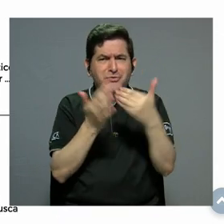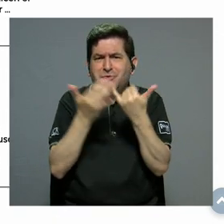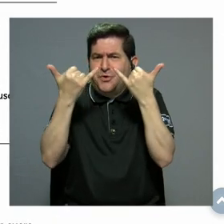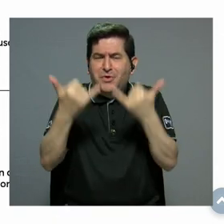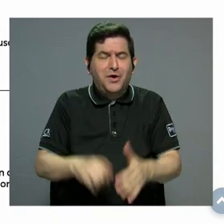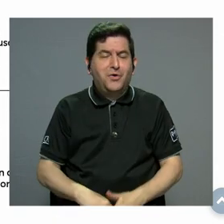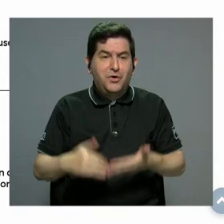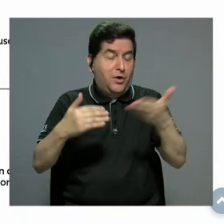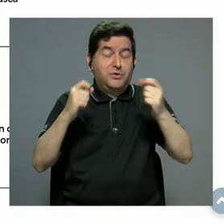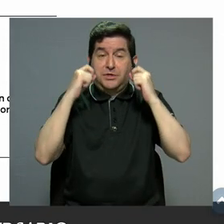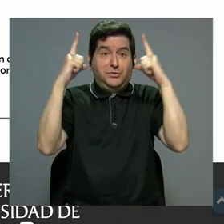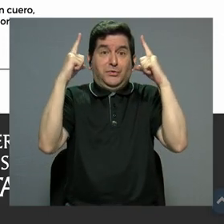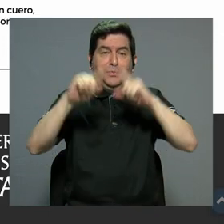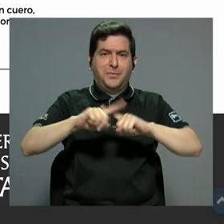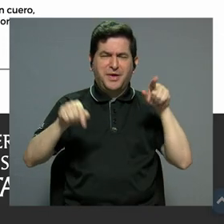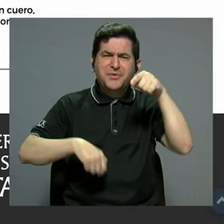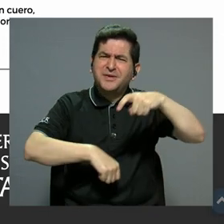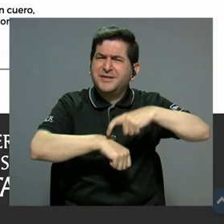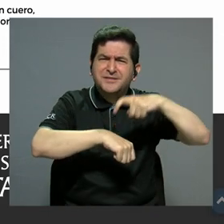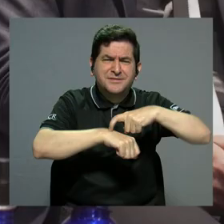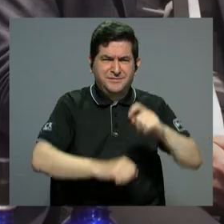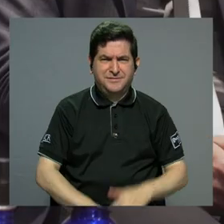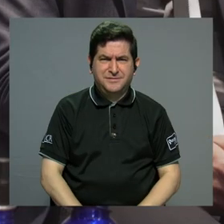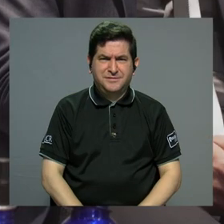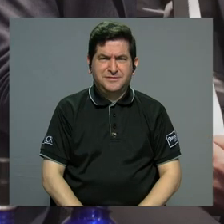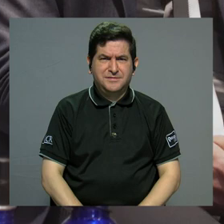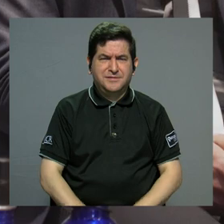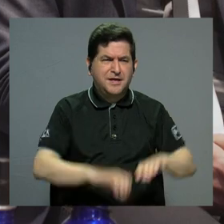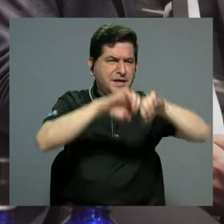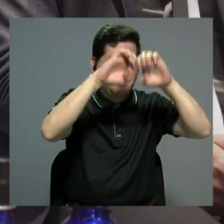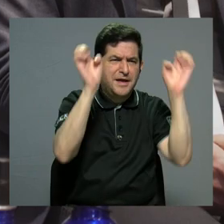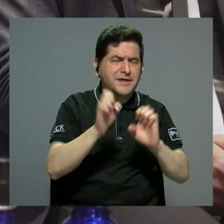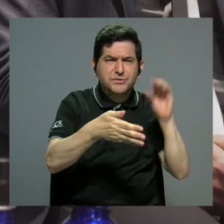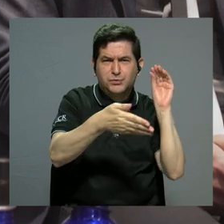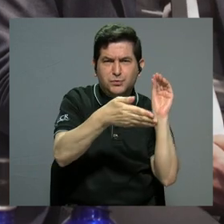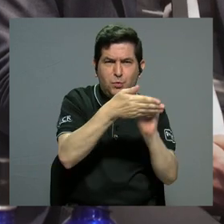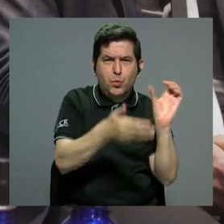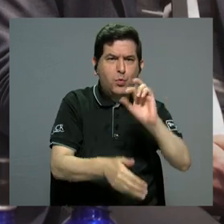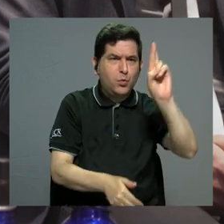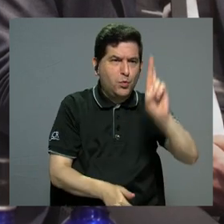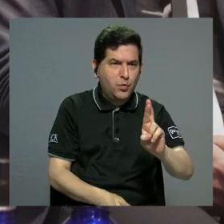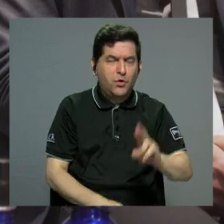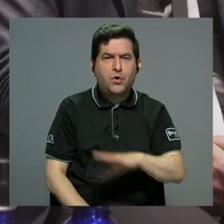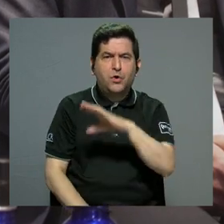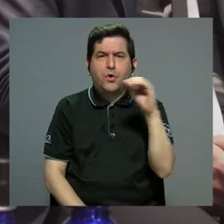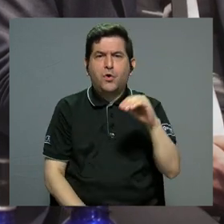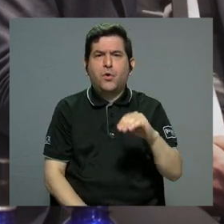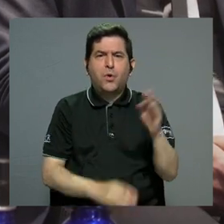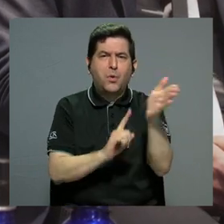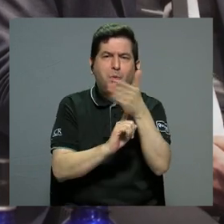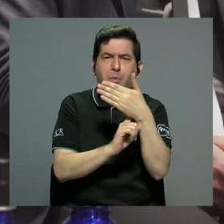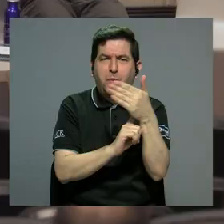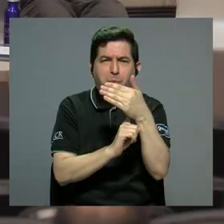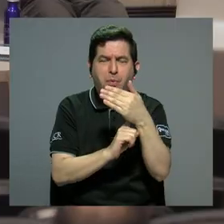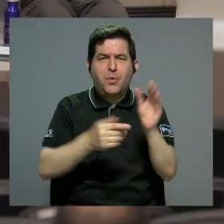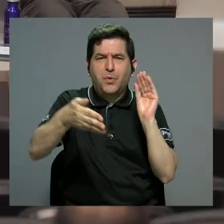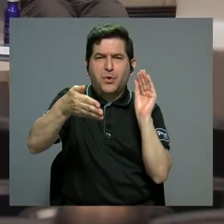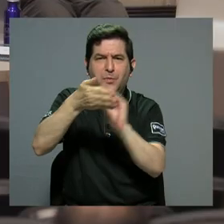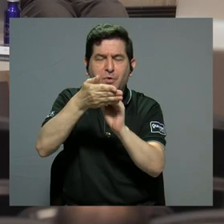es una cosa impresionante, pero en ese momento poder poner el escudo de Costa Rica, poder poner una bandera,